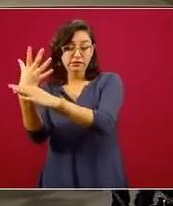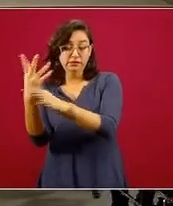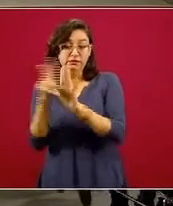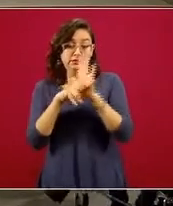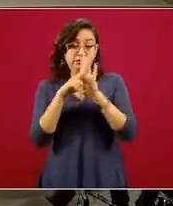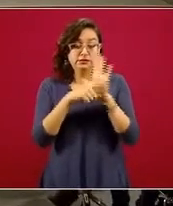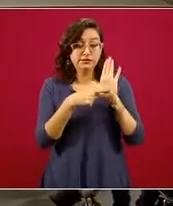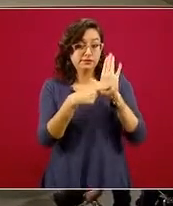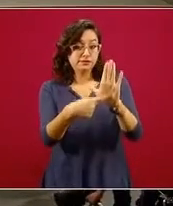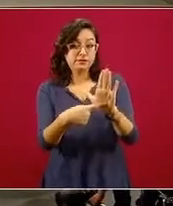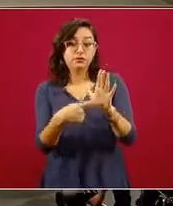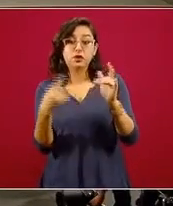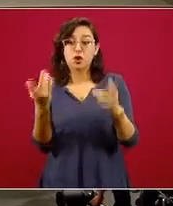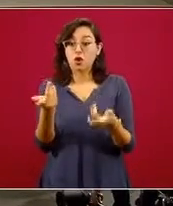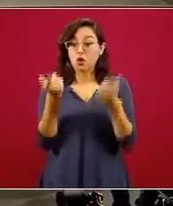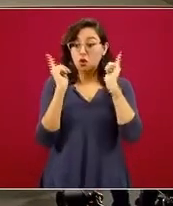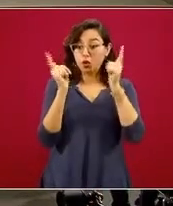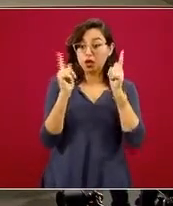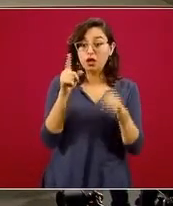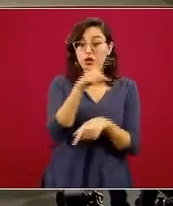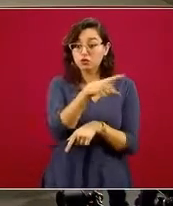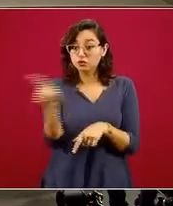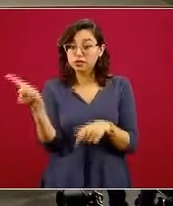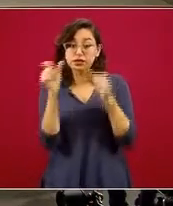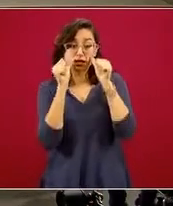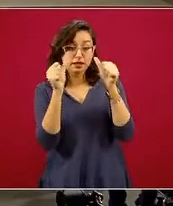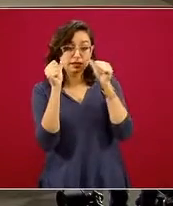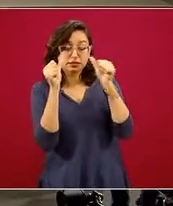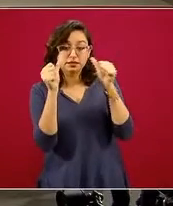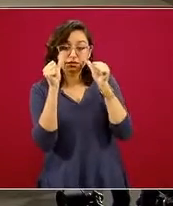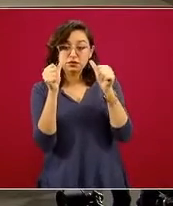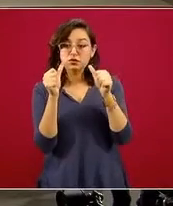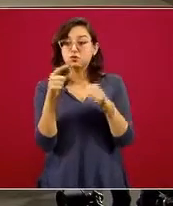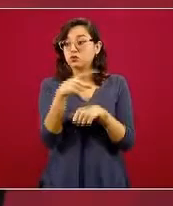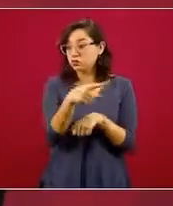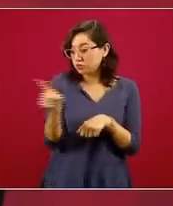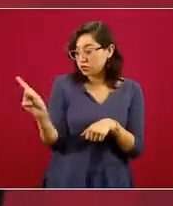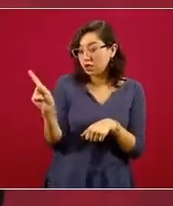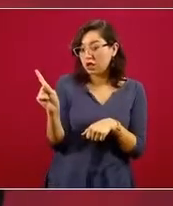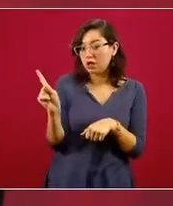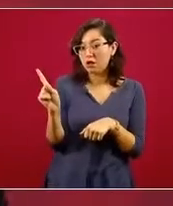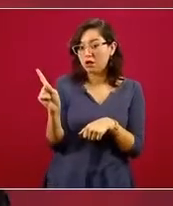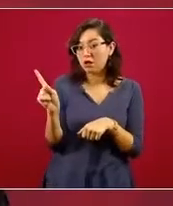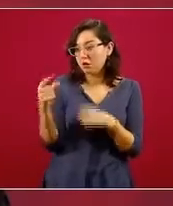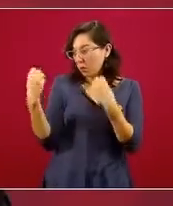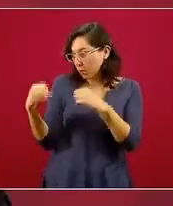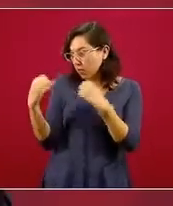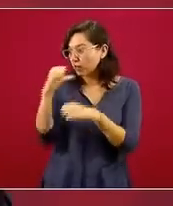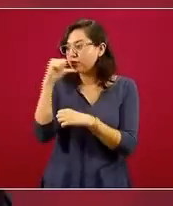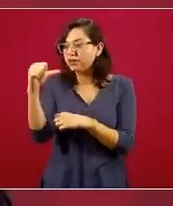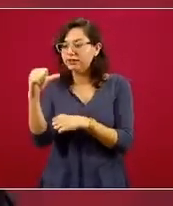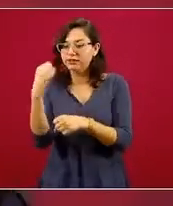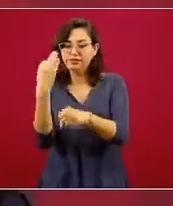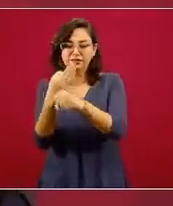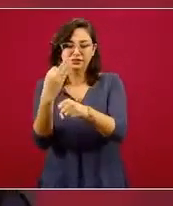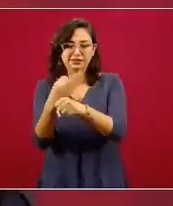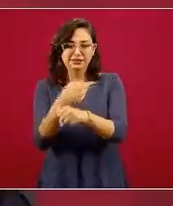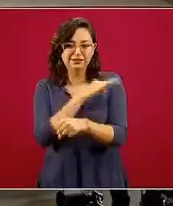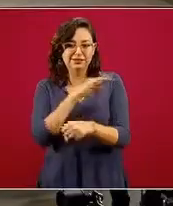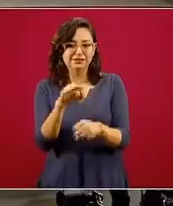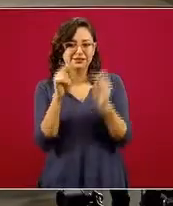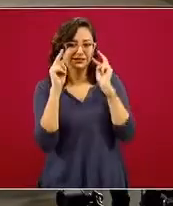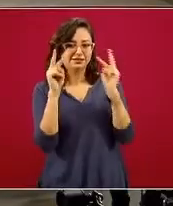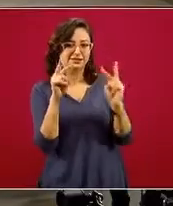estas personas que ustedes relatan nos estén escuchando para que, si tienen unos minutos y no tienen otras ocupaciones, pudieran ver